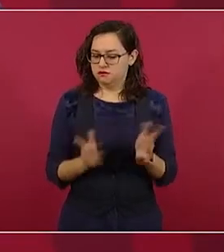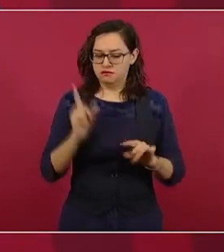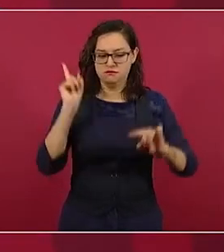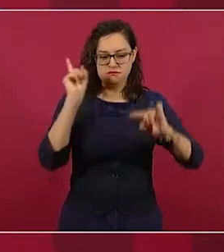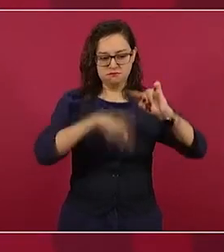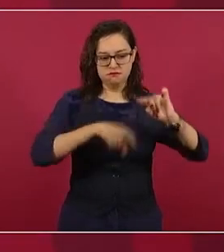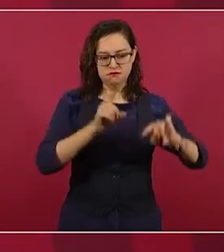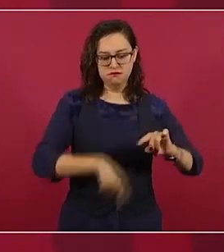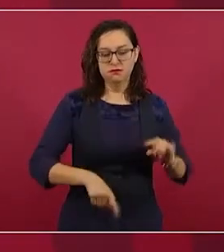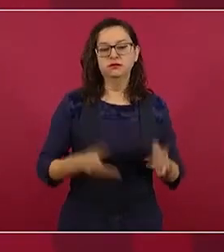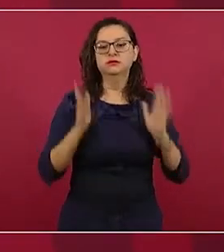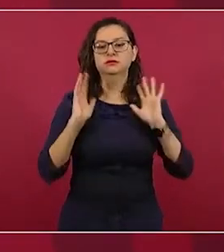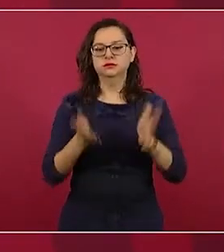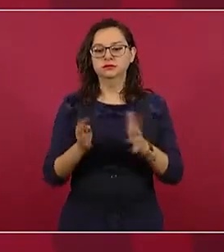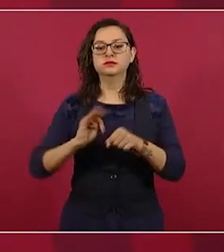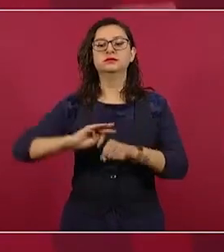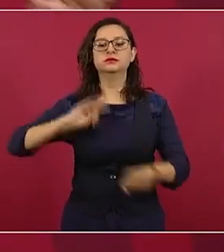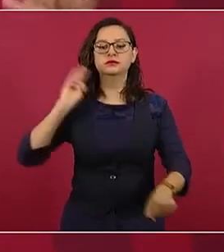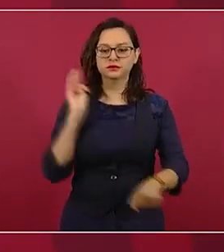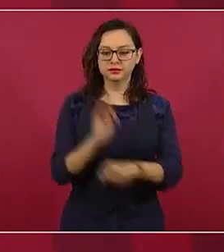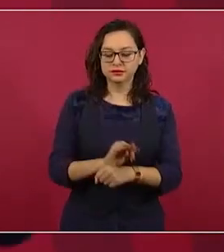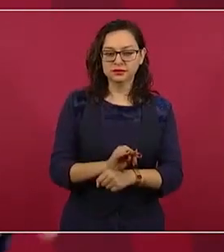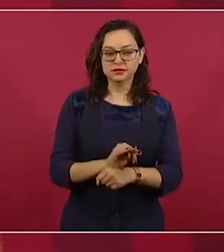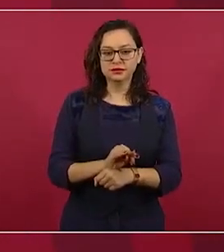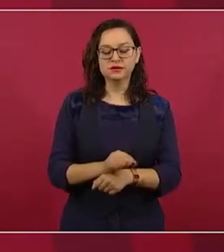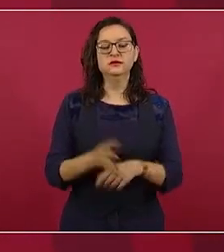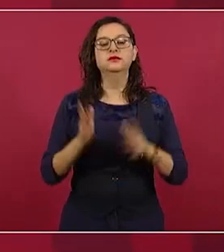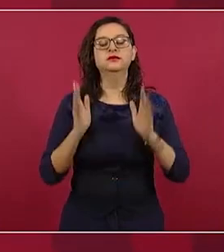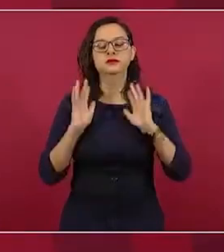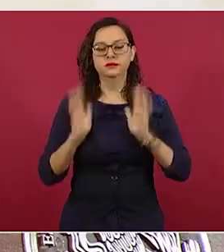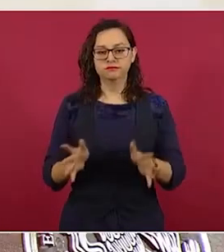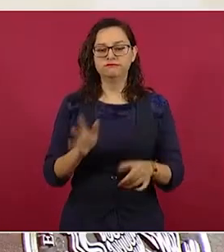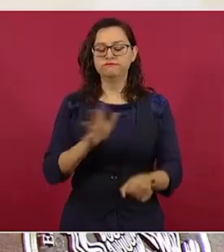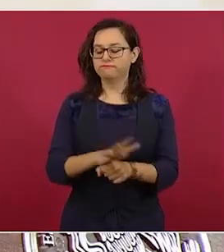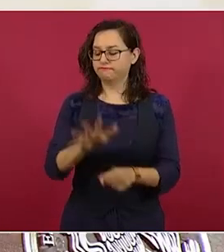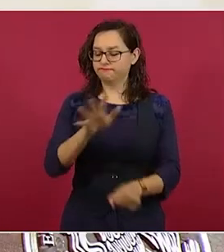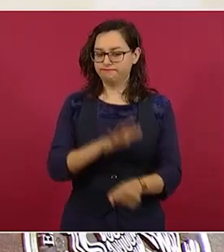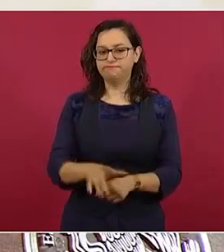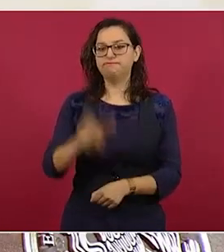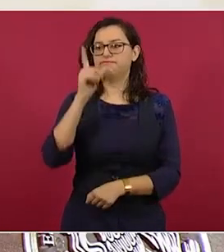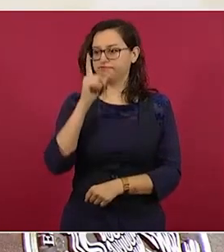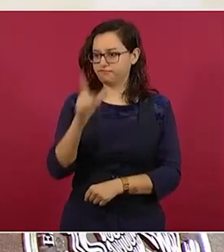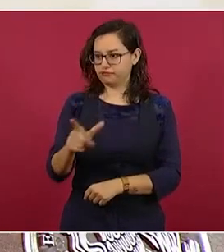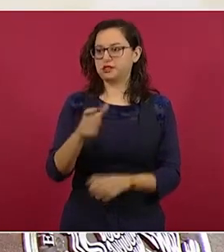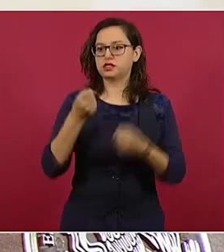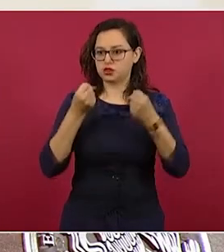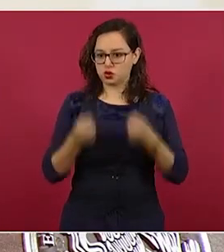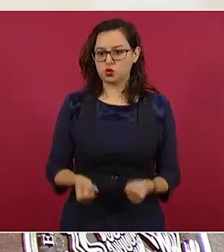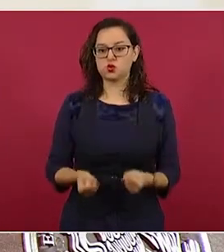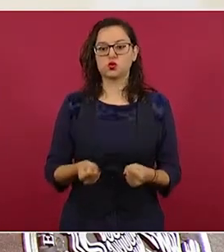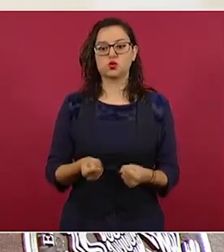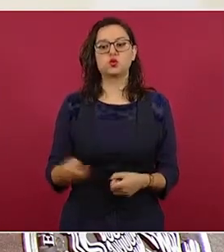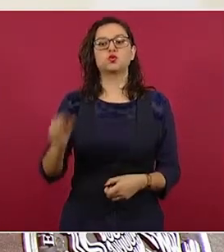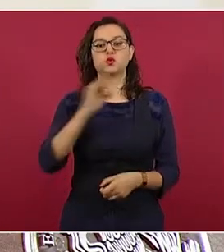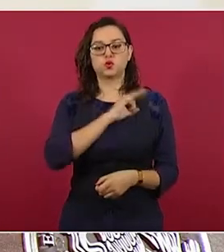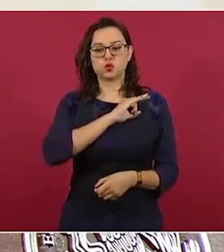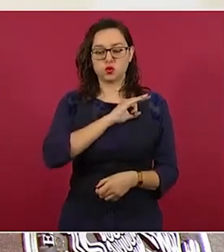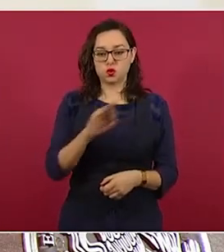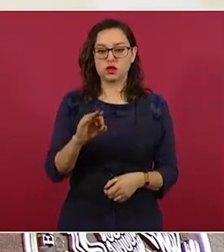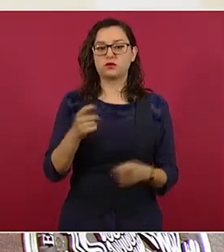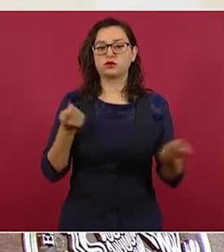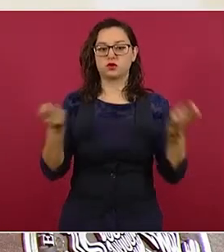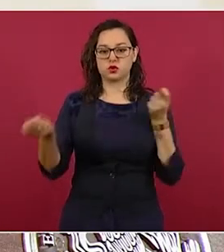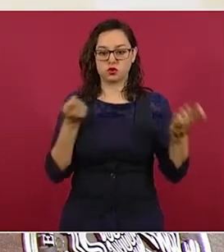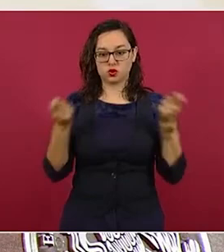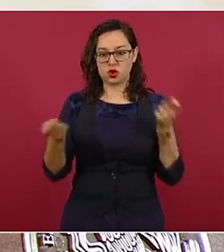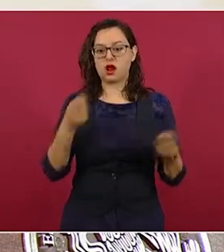podemos garantizar que no nos va a faltar la luz, que vamos a seguir manteniendo el precio de la